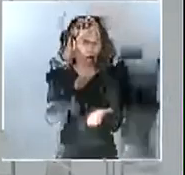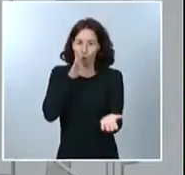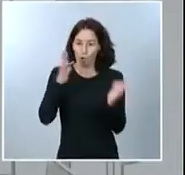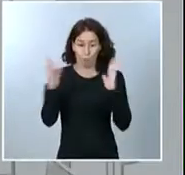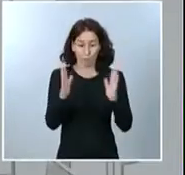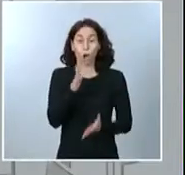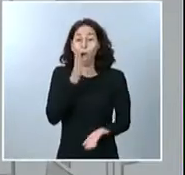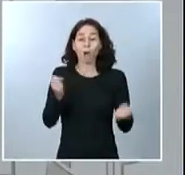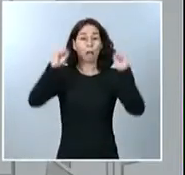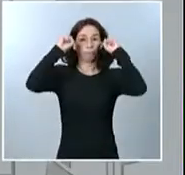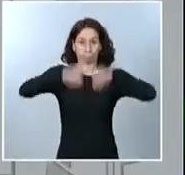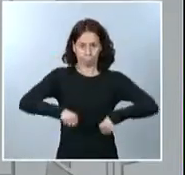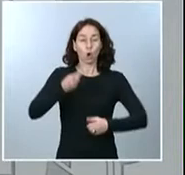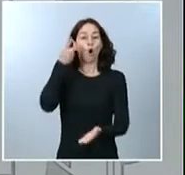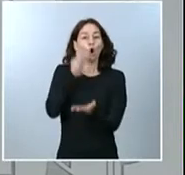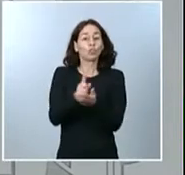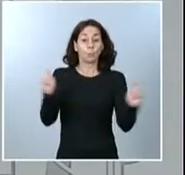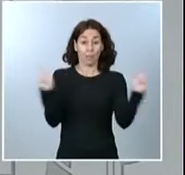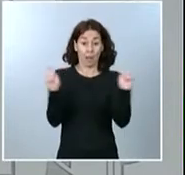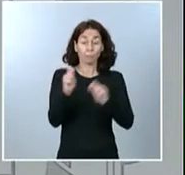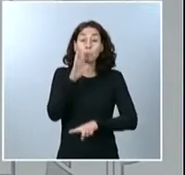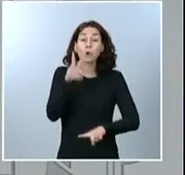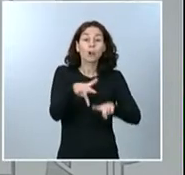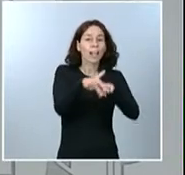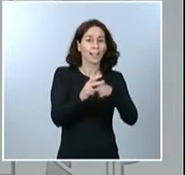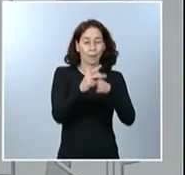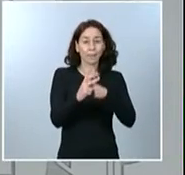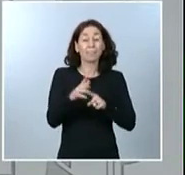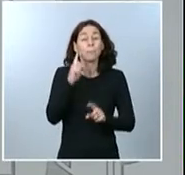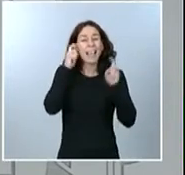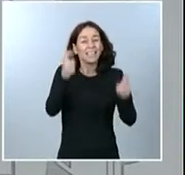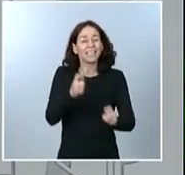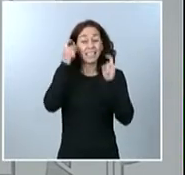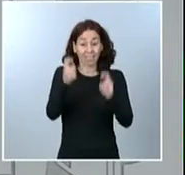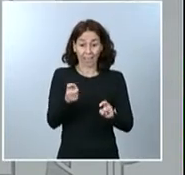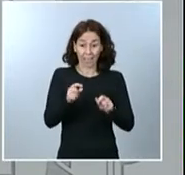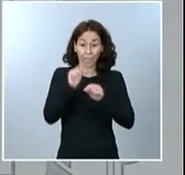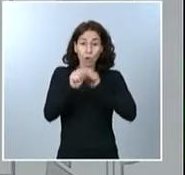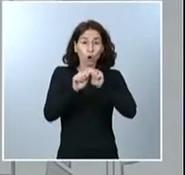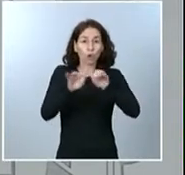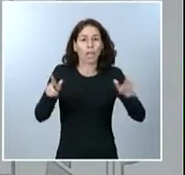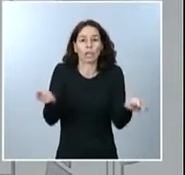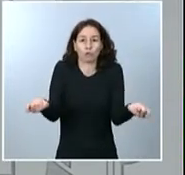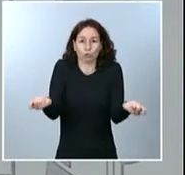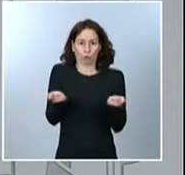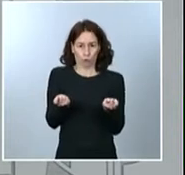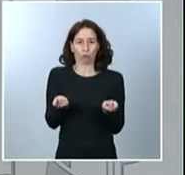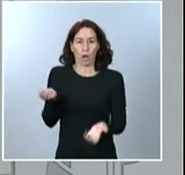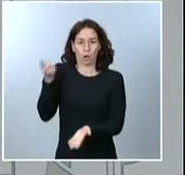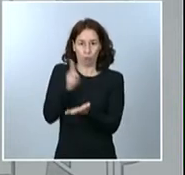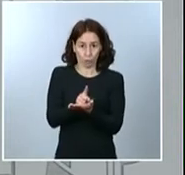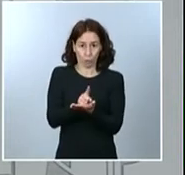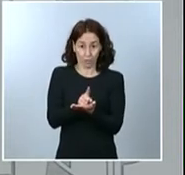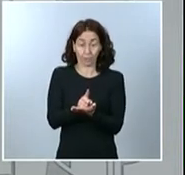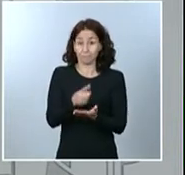porque es la herramienta más eficaz para frenar la curva de contagios y volver a mantener a raya al virus. La batalla, ya lo sabemos,